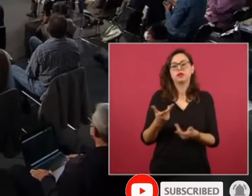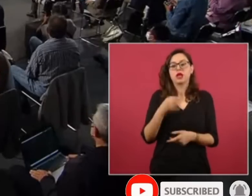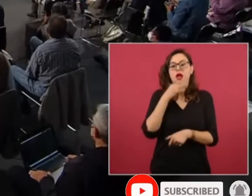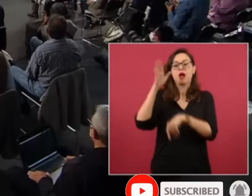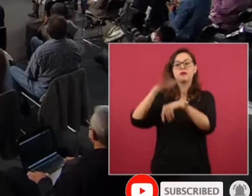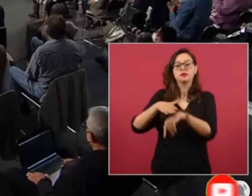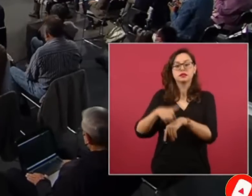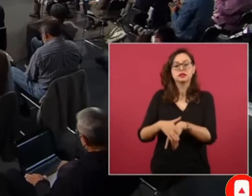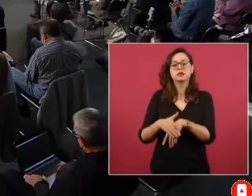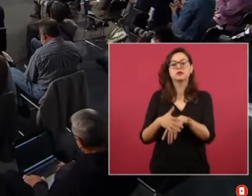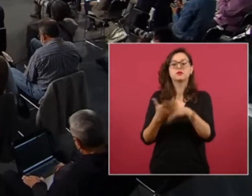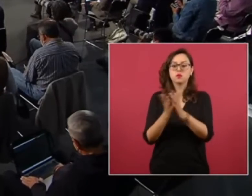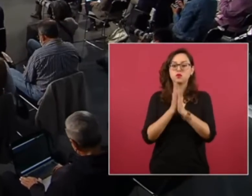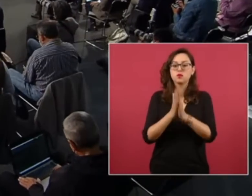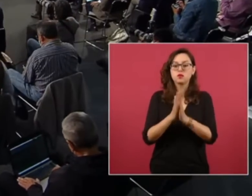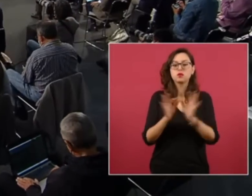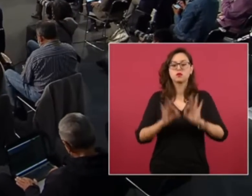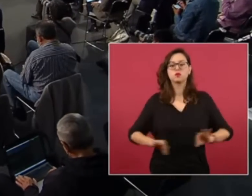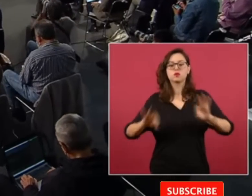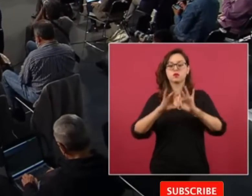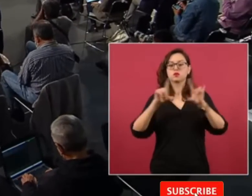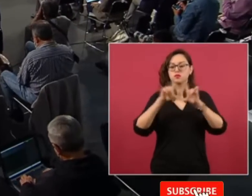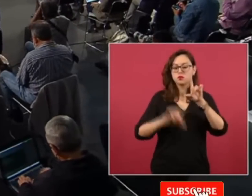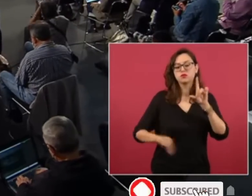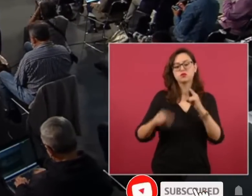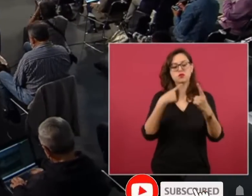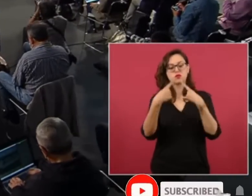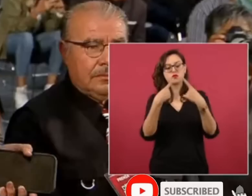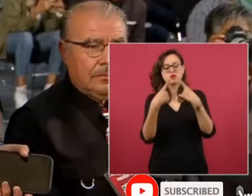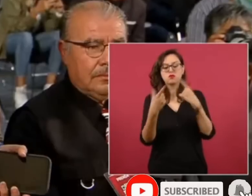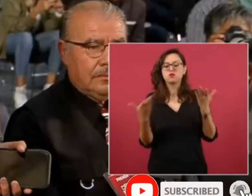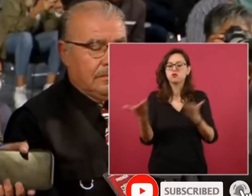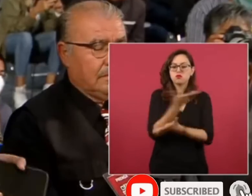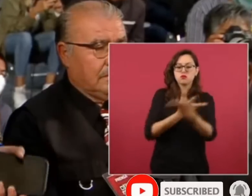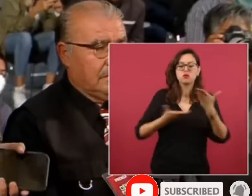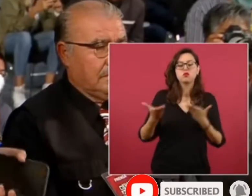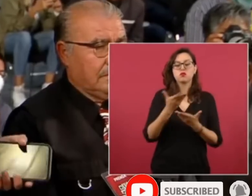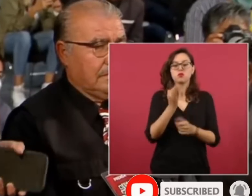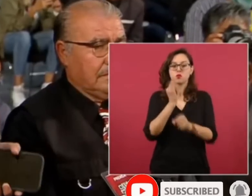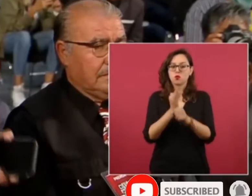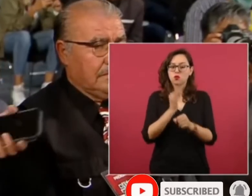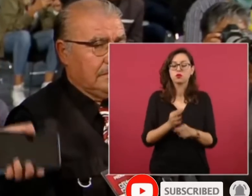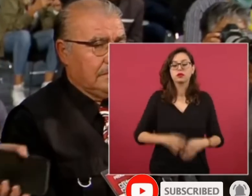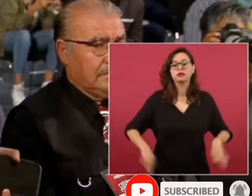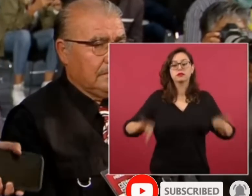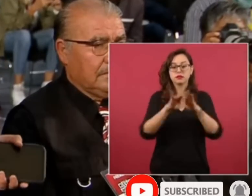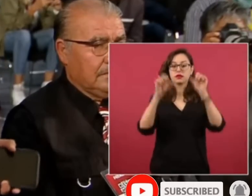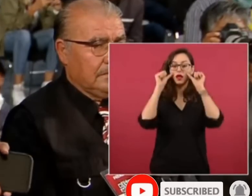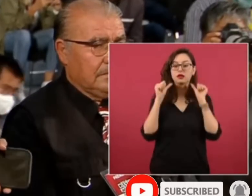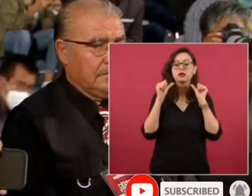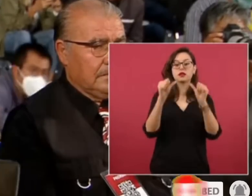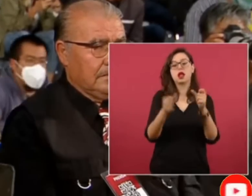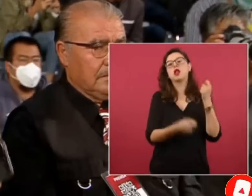en primer lugar a un diálogo nacional, afirman que es necesario, es momento de escuchar y que, bueno, alguno de los